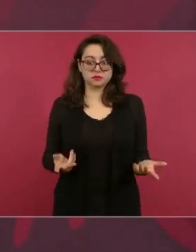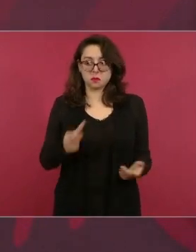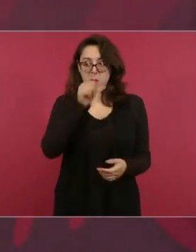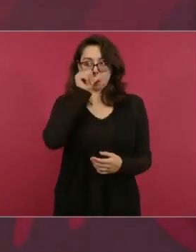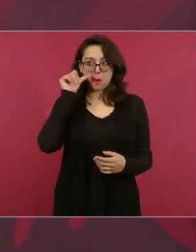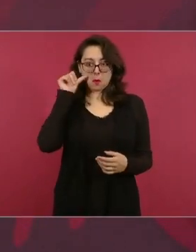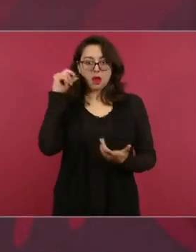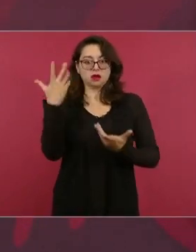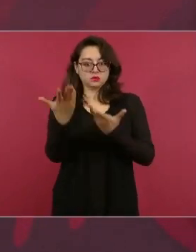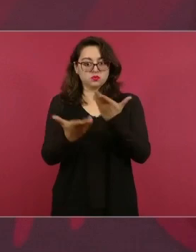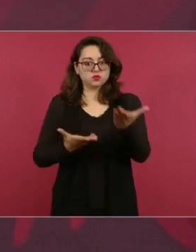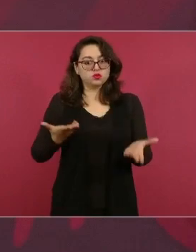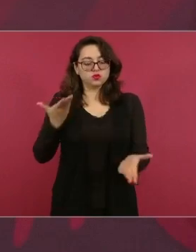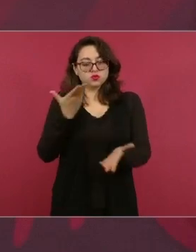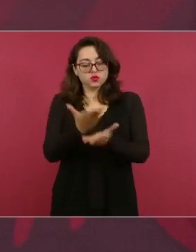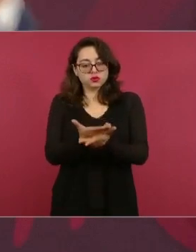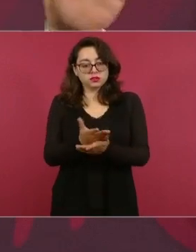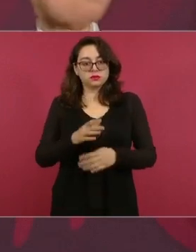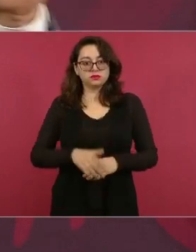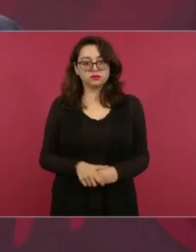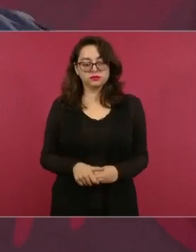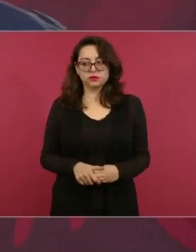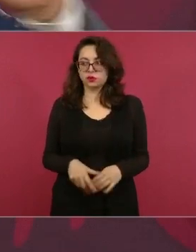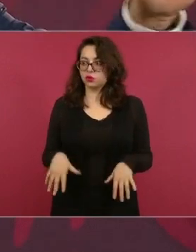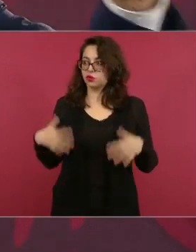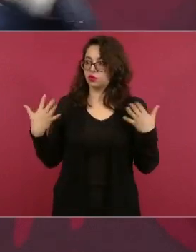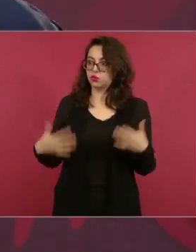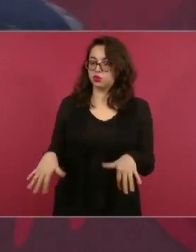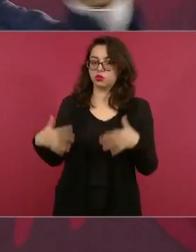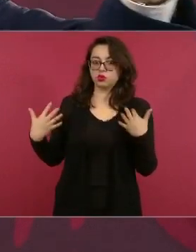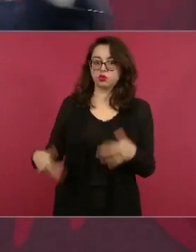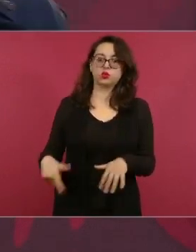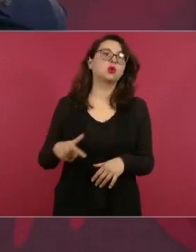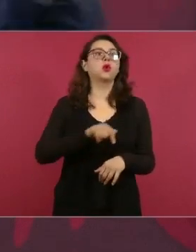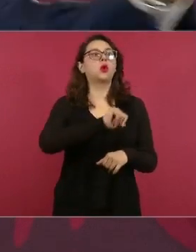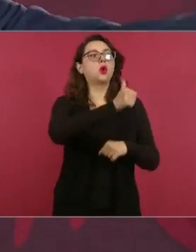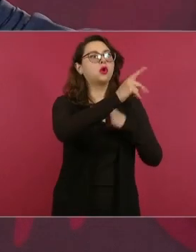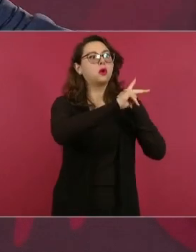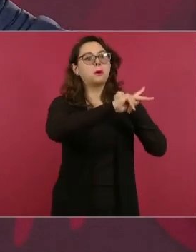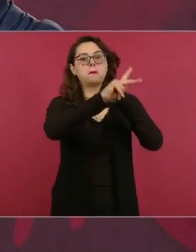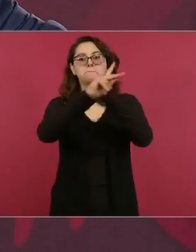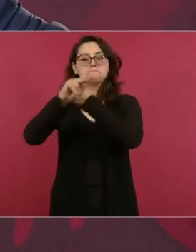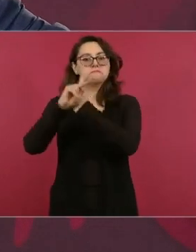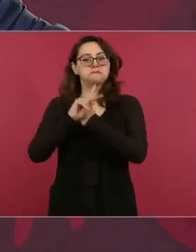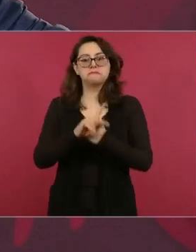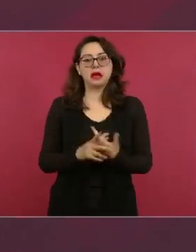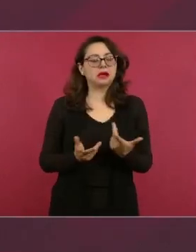y de los liberales. Eso no se da en ninguna parte del mundo